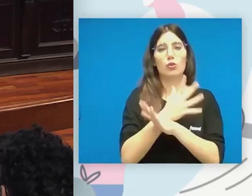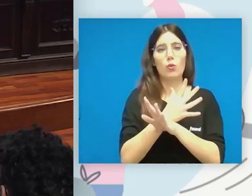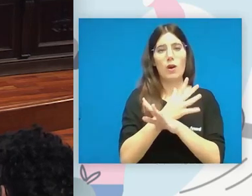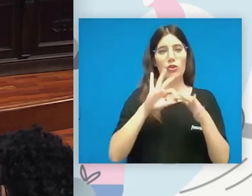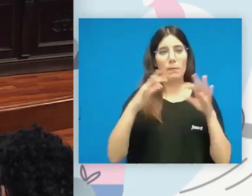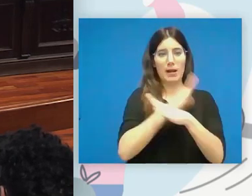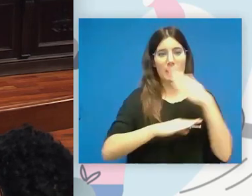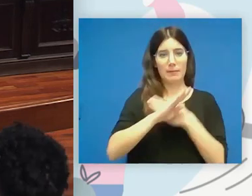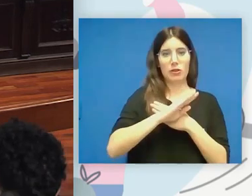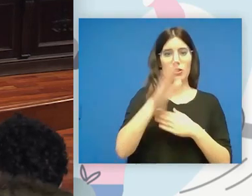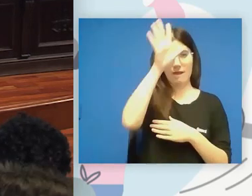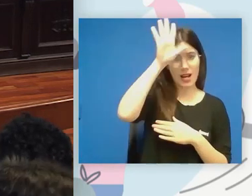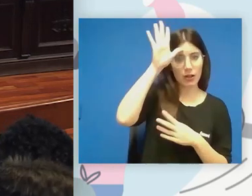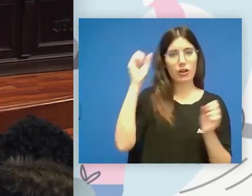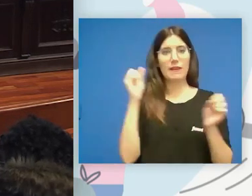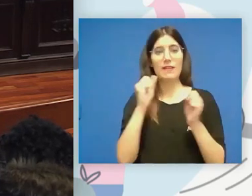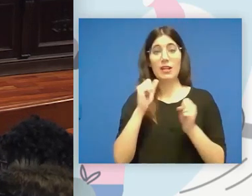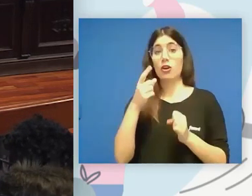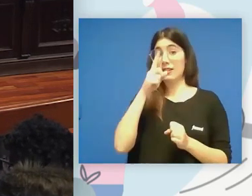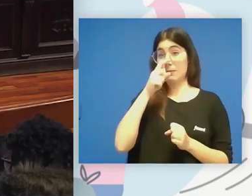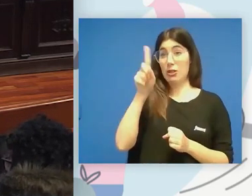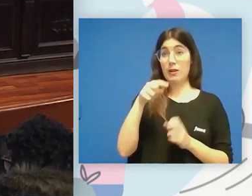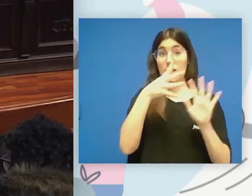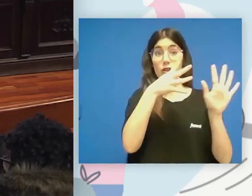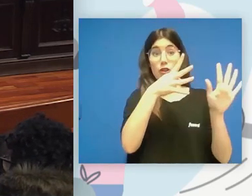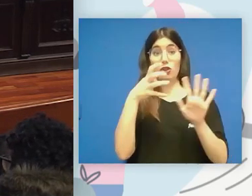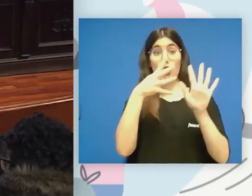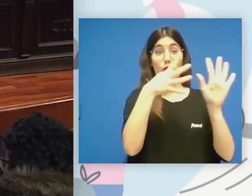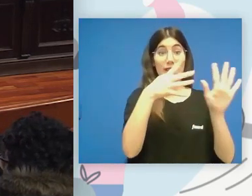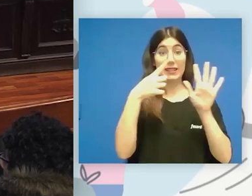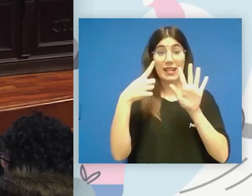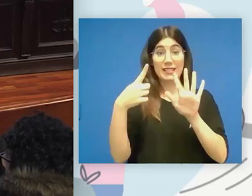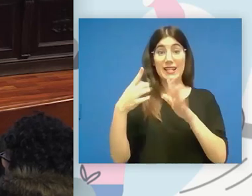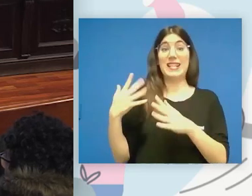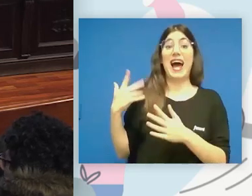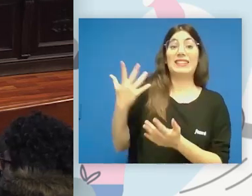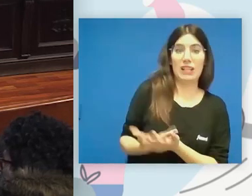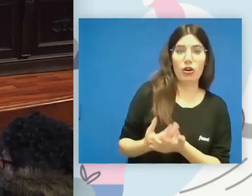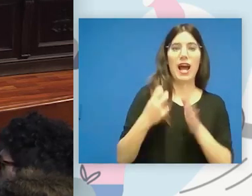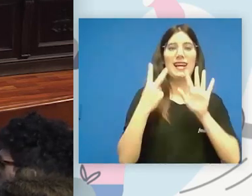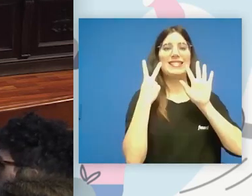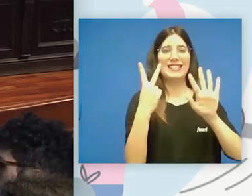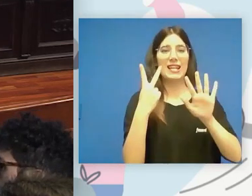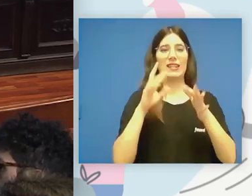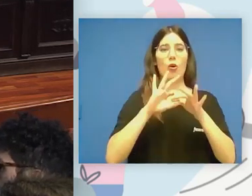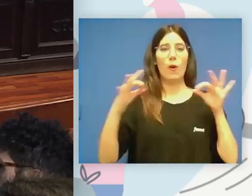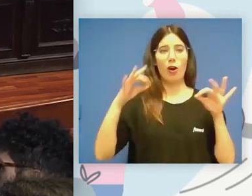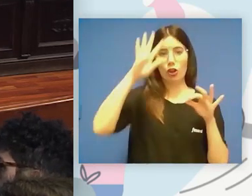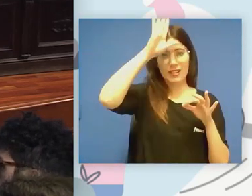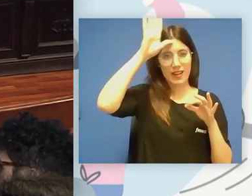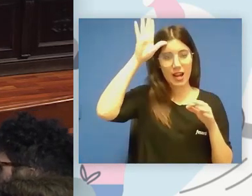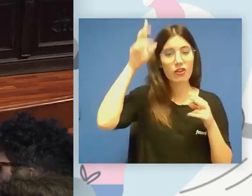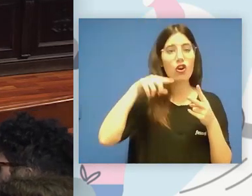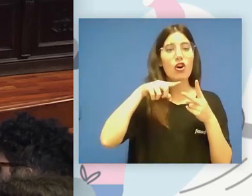invierno desde el año 1996 hasta la actualidad. Es decir, siete Juegos Paralímpicos de verano y